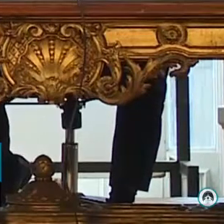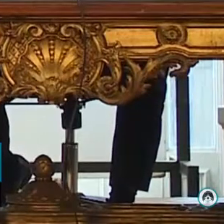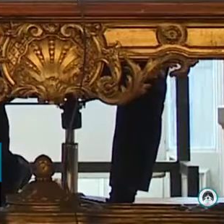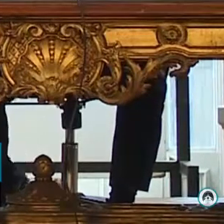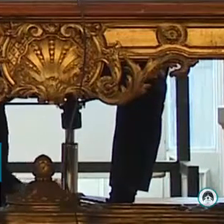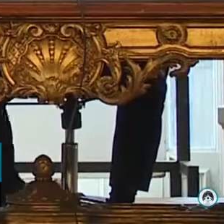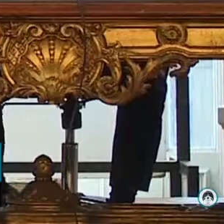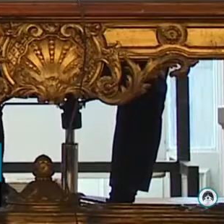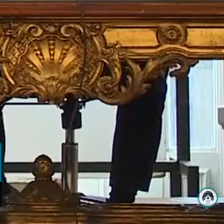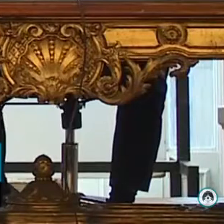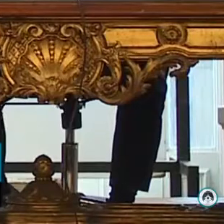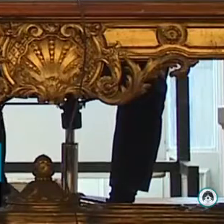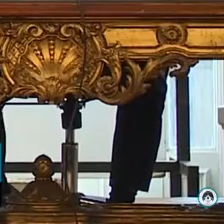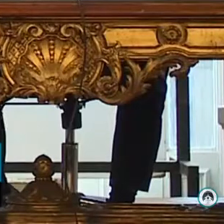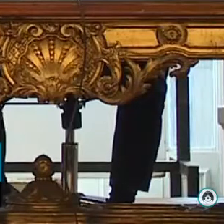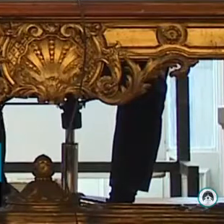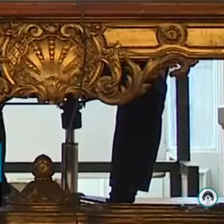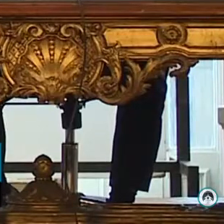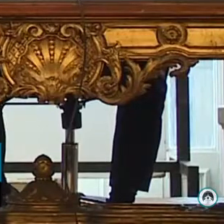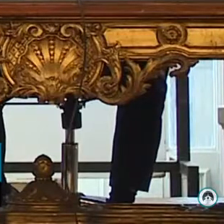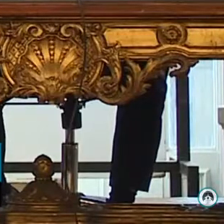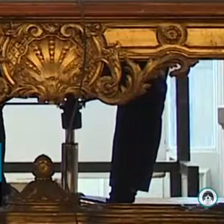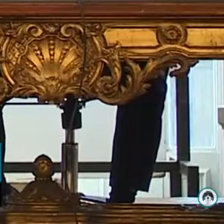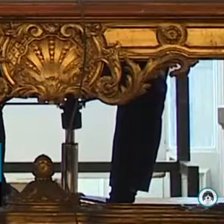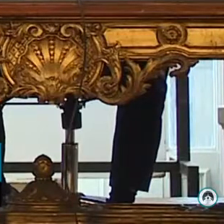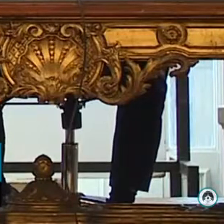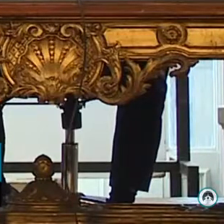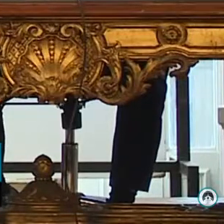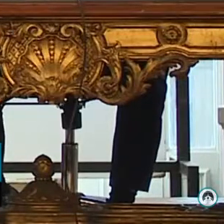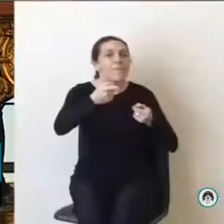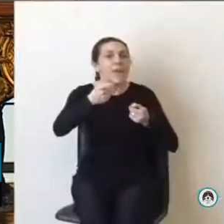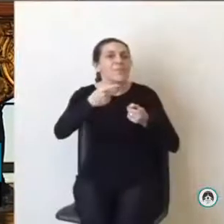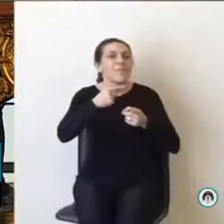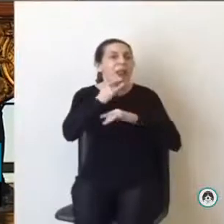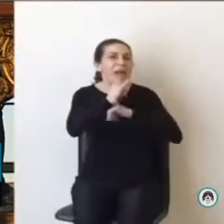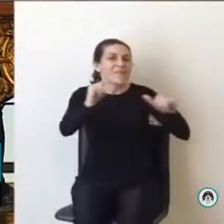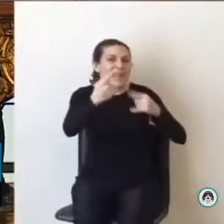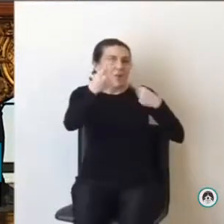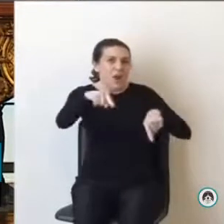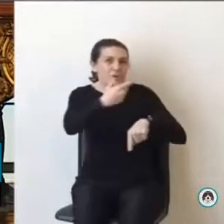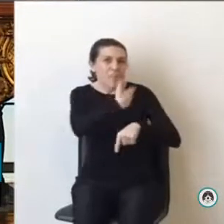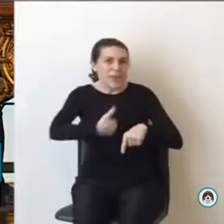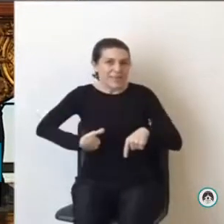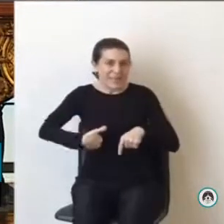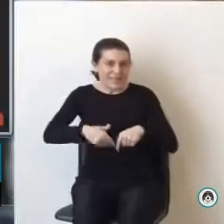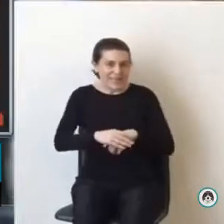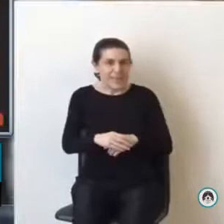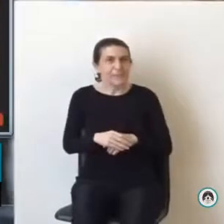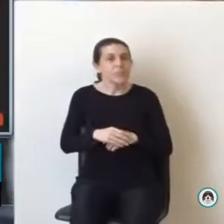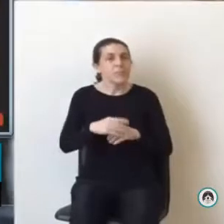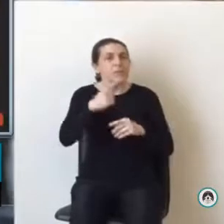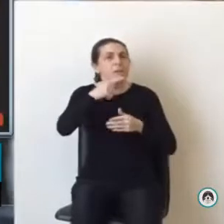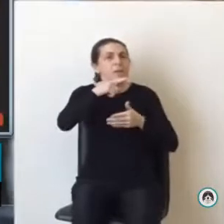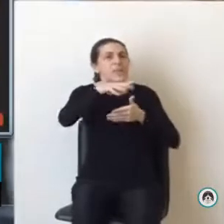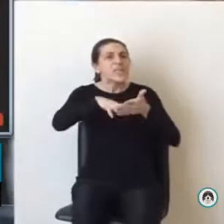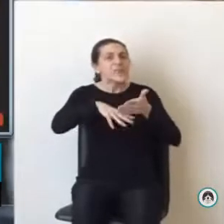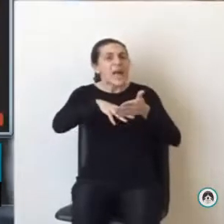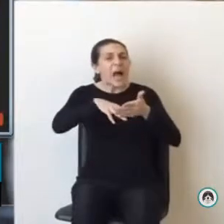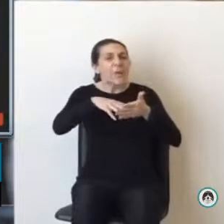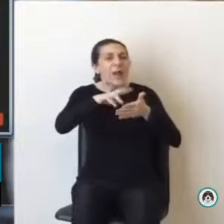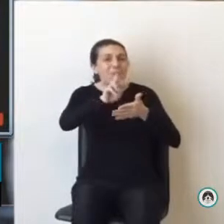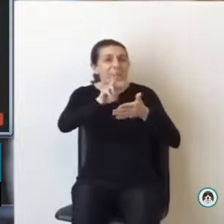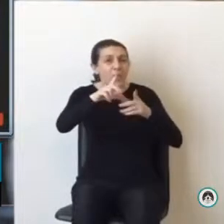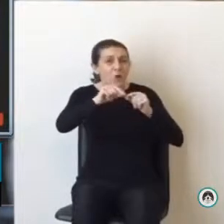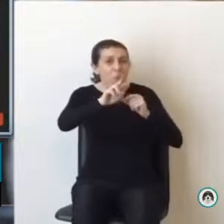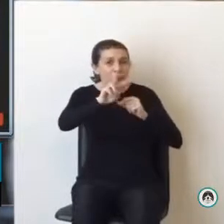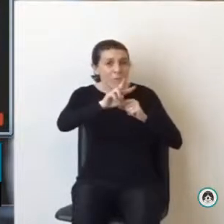Ah, bueno. Sí, también una aclaración, señor Presidente. La tabla 22, que es la